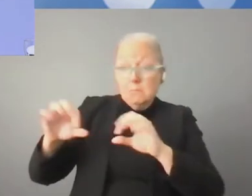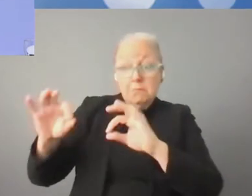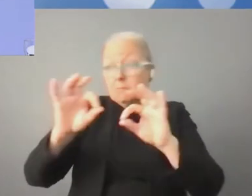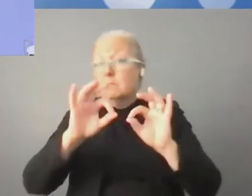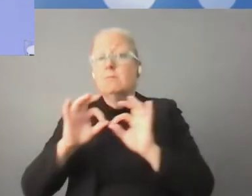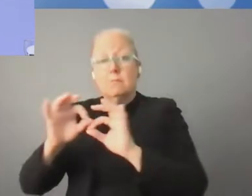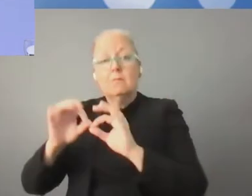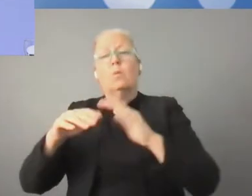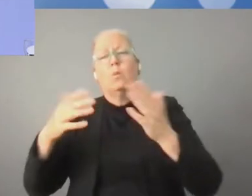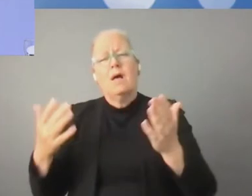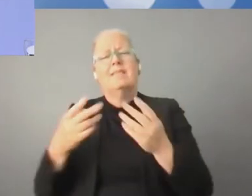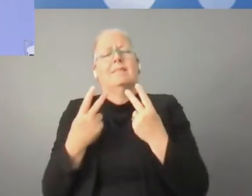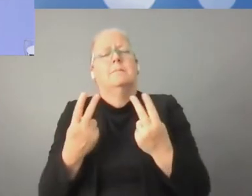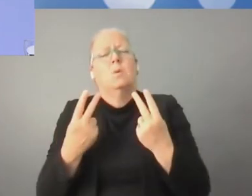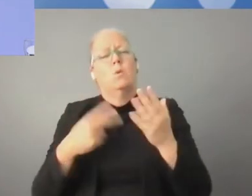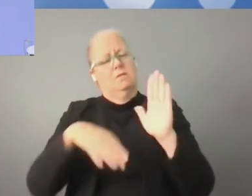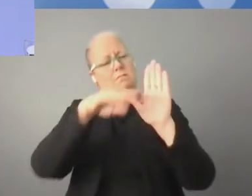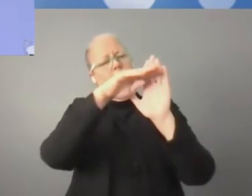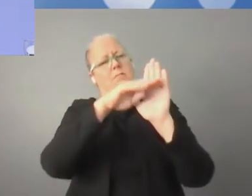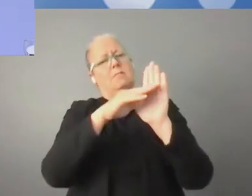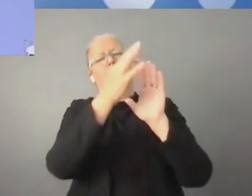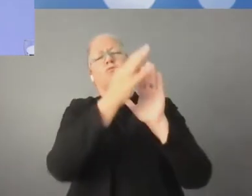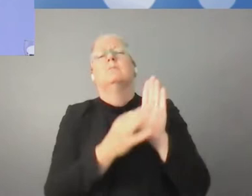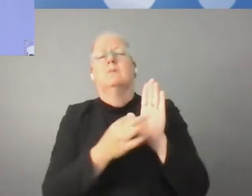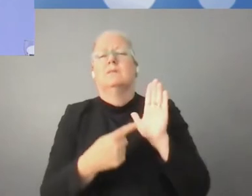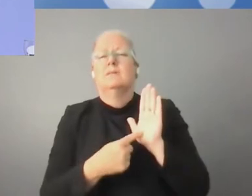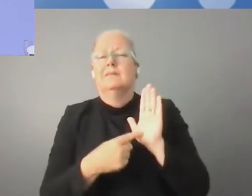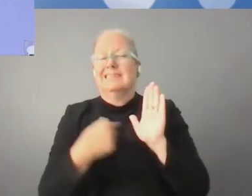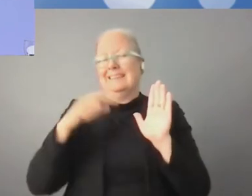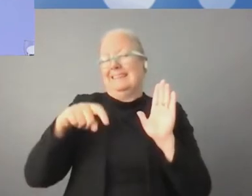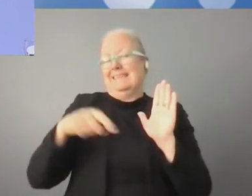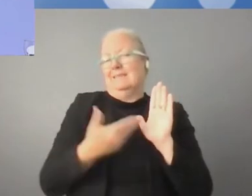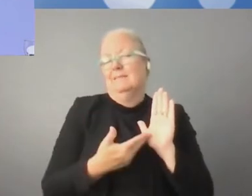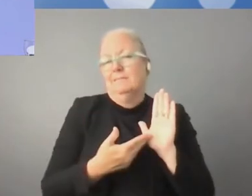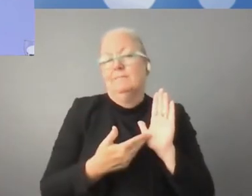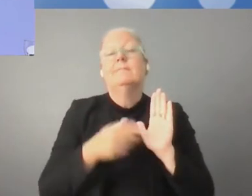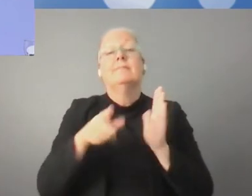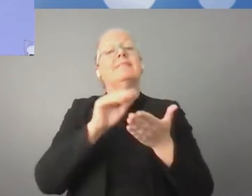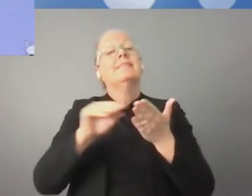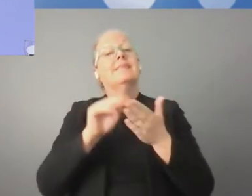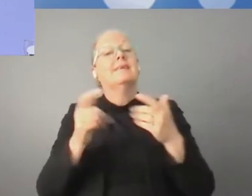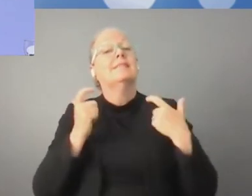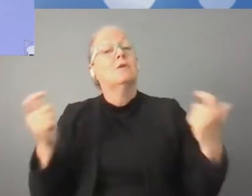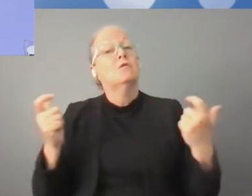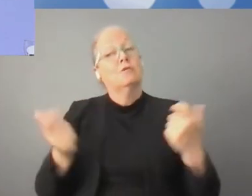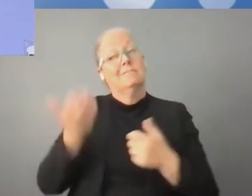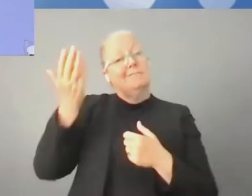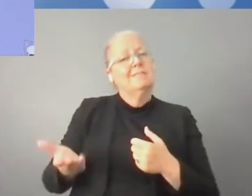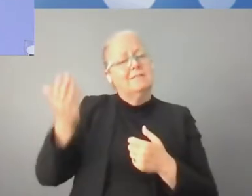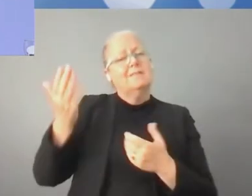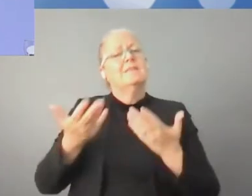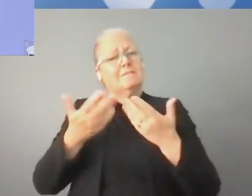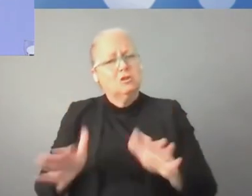global y que sean resultado de un consenso global basado en los valores